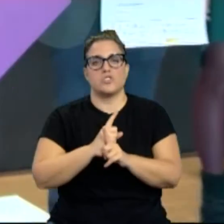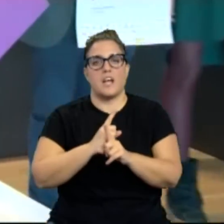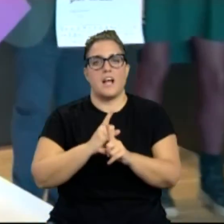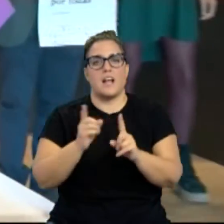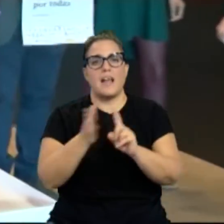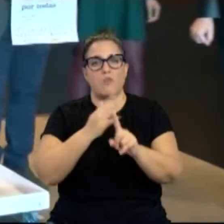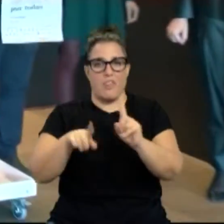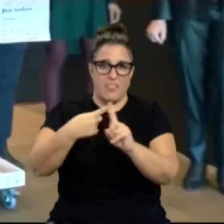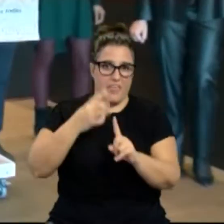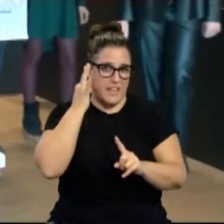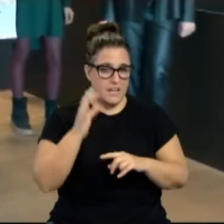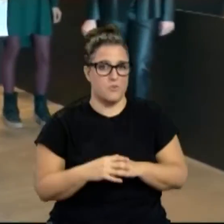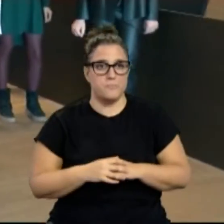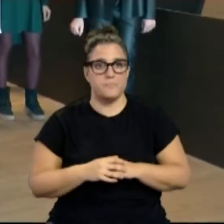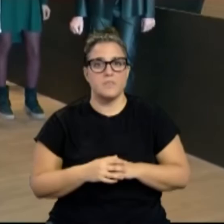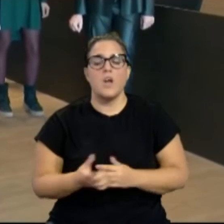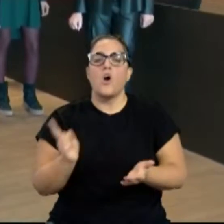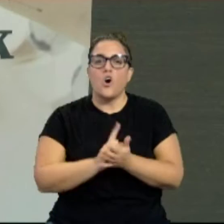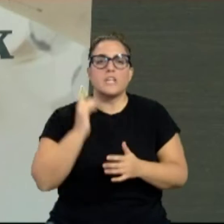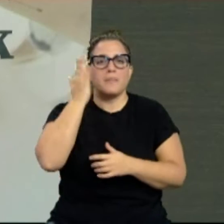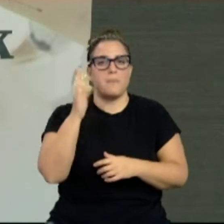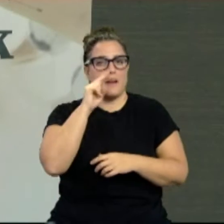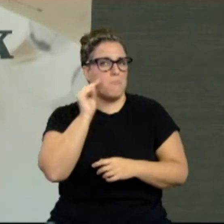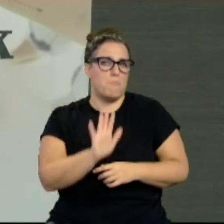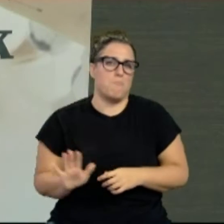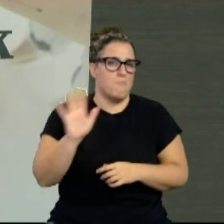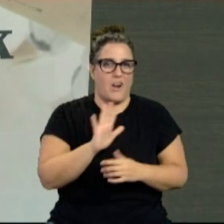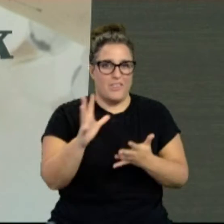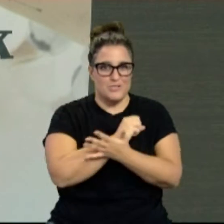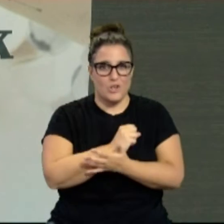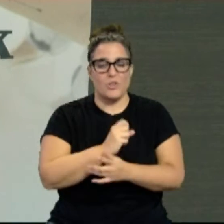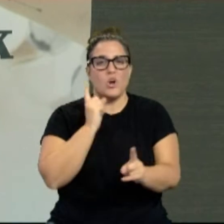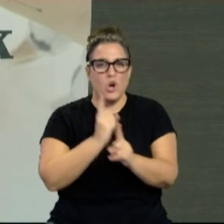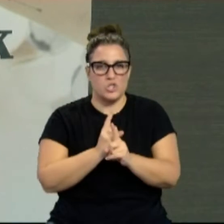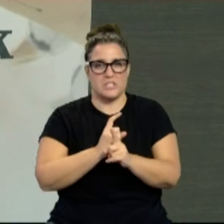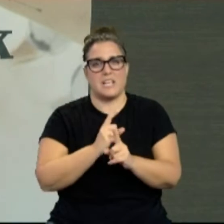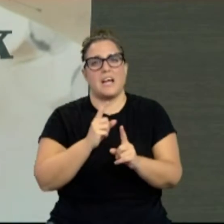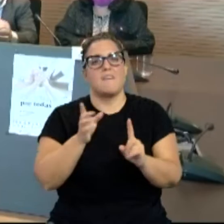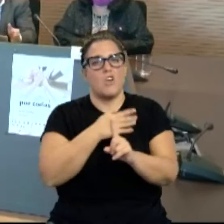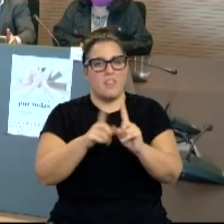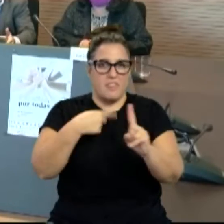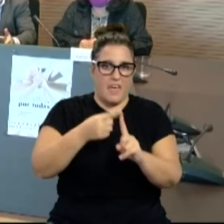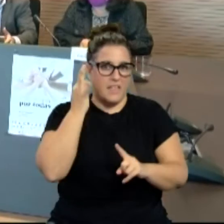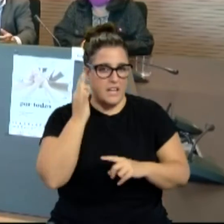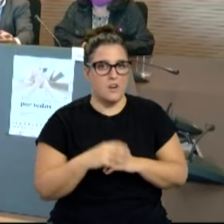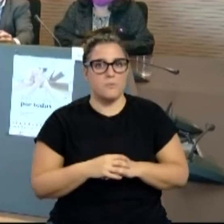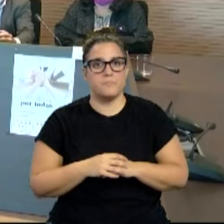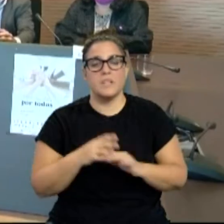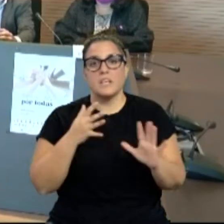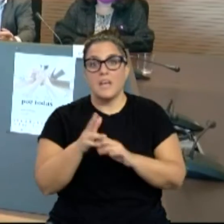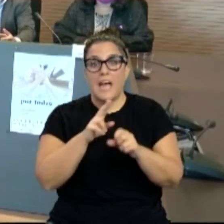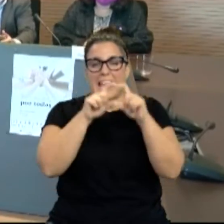Navarra vuelve a teñirse de violeta contra la violencia de género. Un total de 170 entidades locales se suman a una campaña de